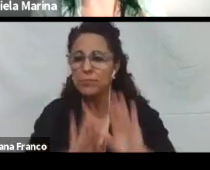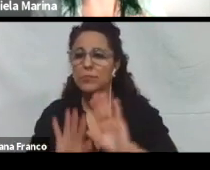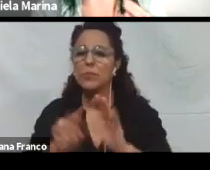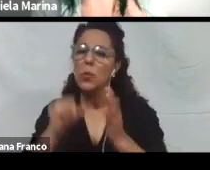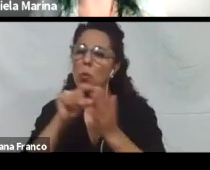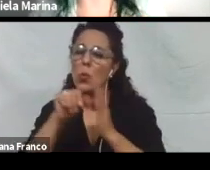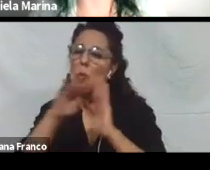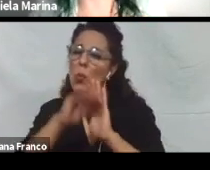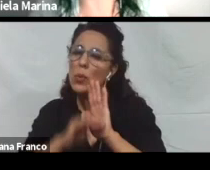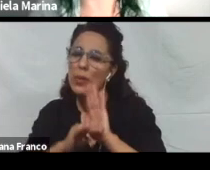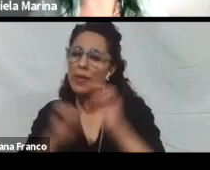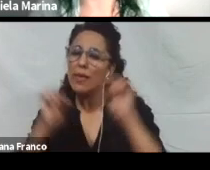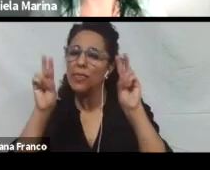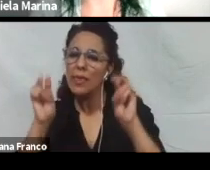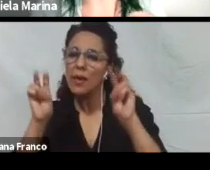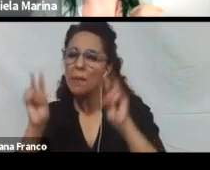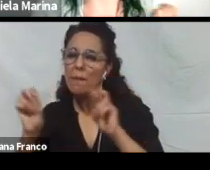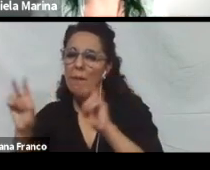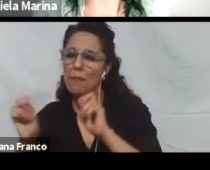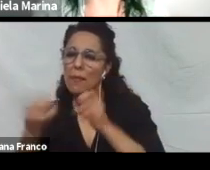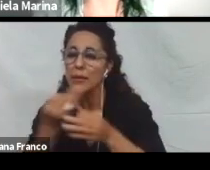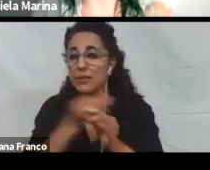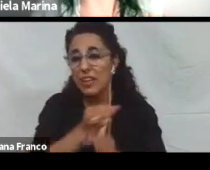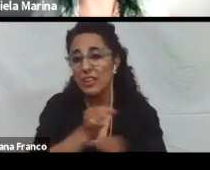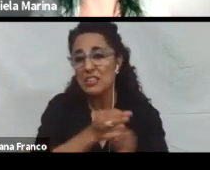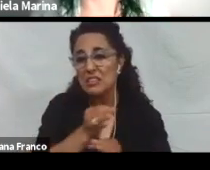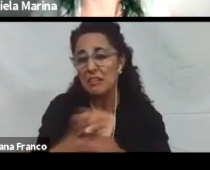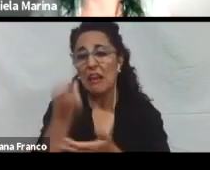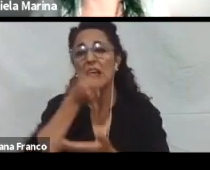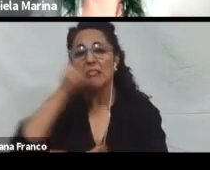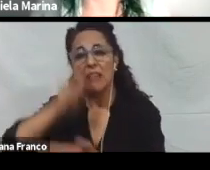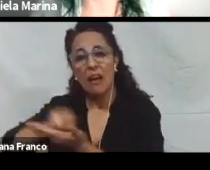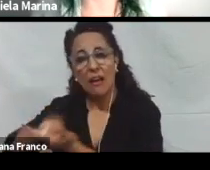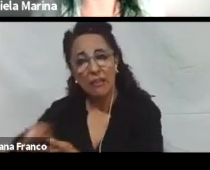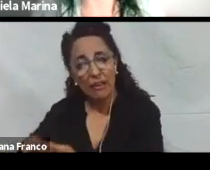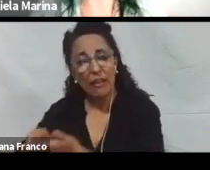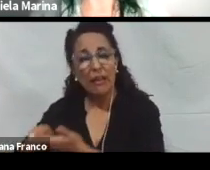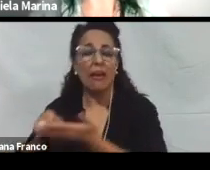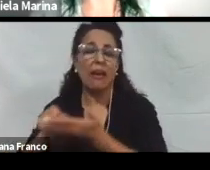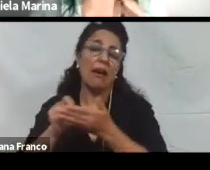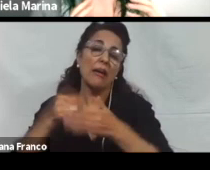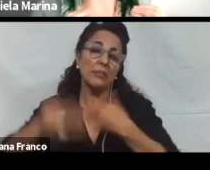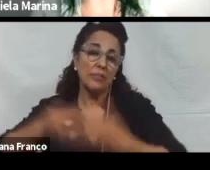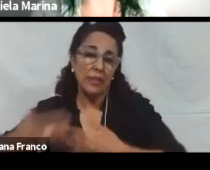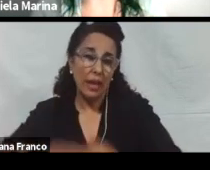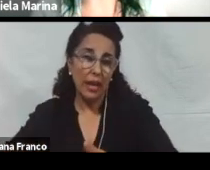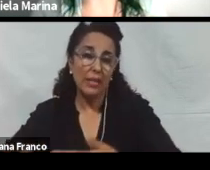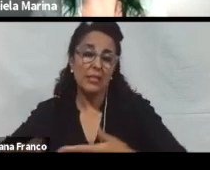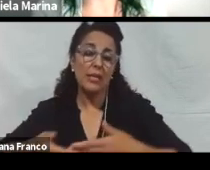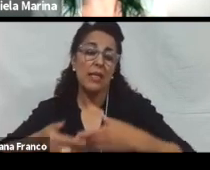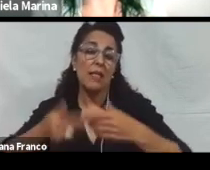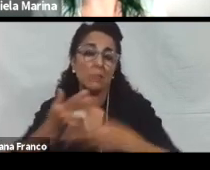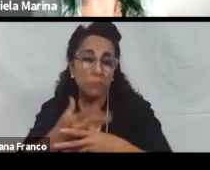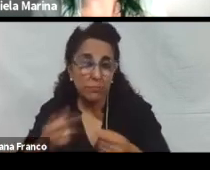son, por ejemplo, los temas que se van a dictar, las tareas y las actividades que se van a realizar, es decir, definir los materiales